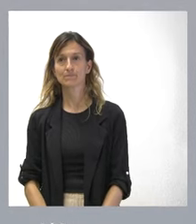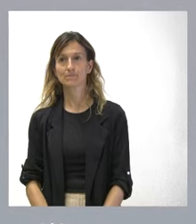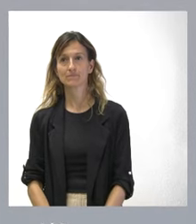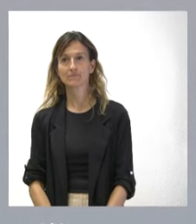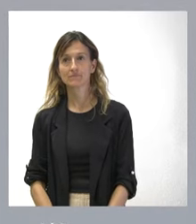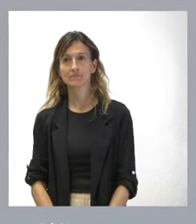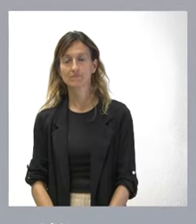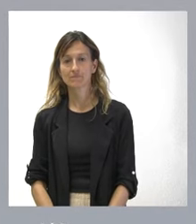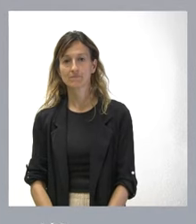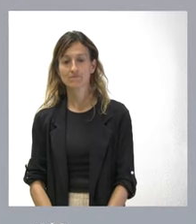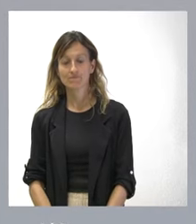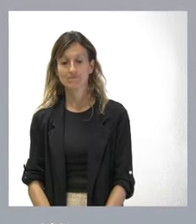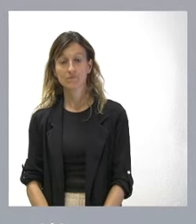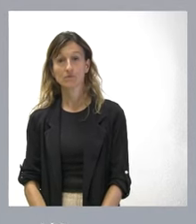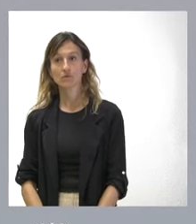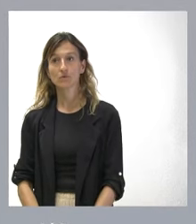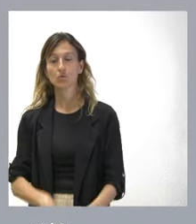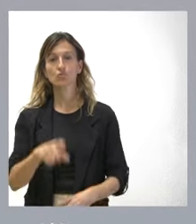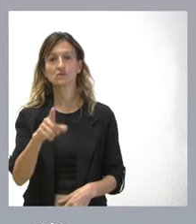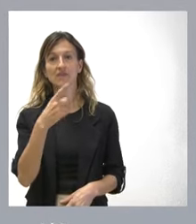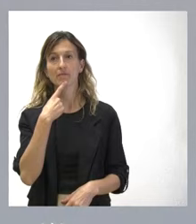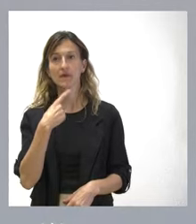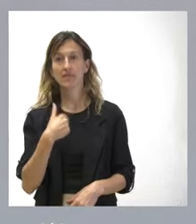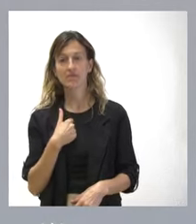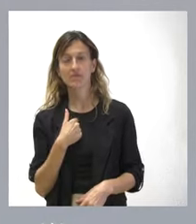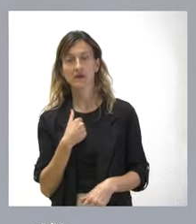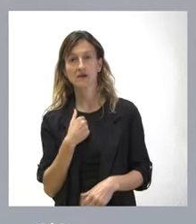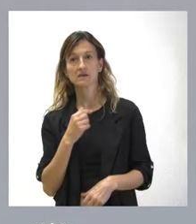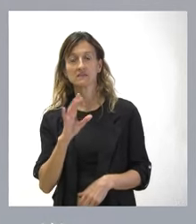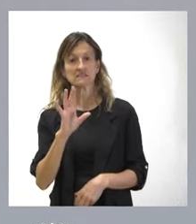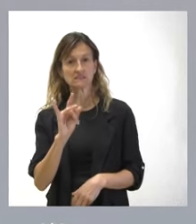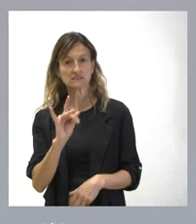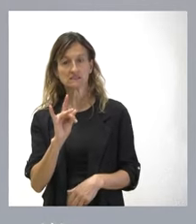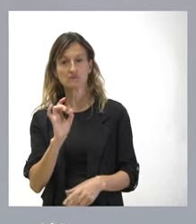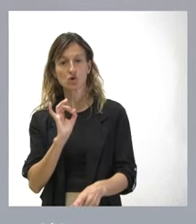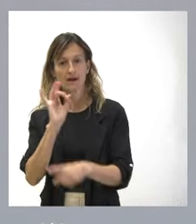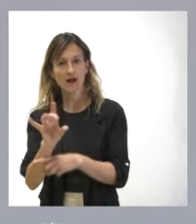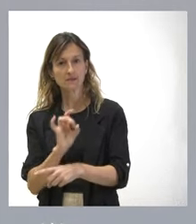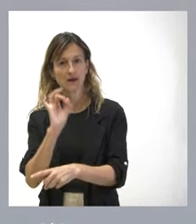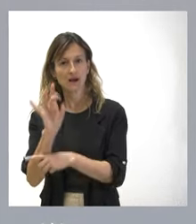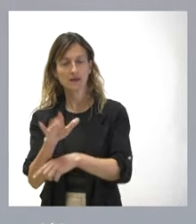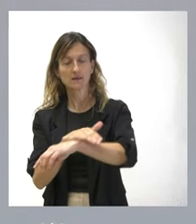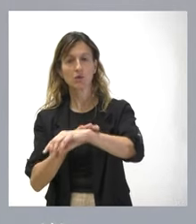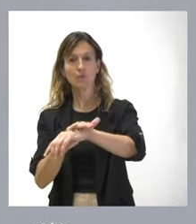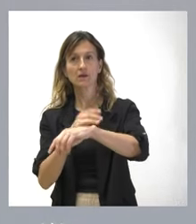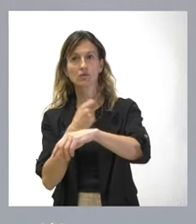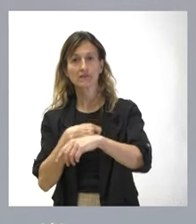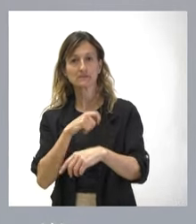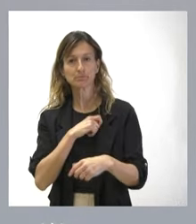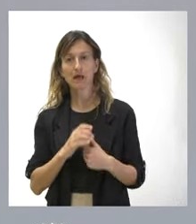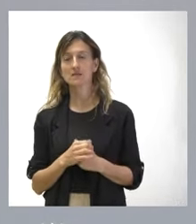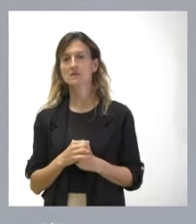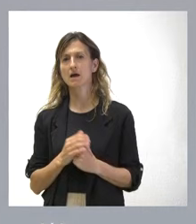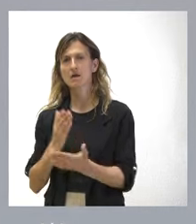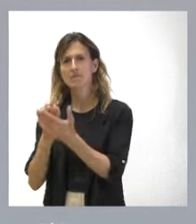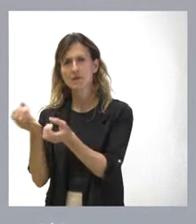Pues sobre la cuestión que usted plantea, sí, nos hemos dirigido por carta en varias ocasiones al Gobierno de España pidiendo